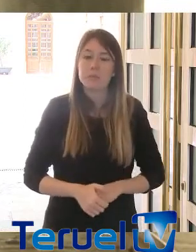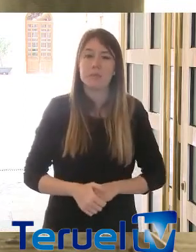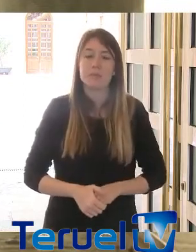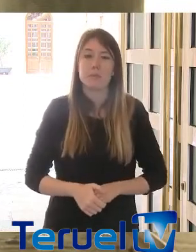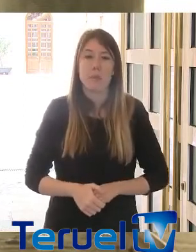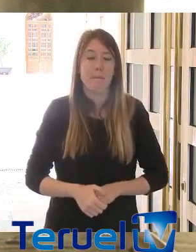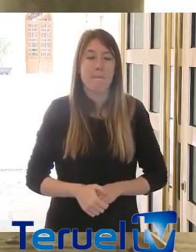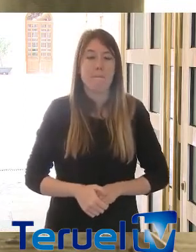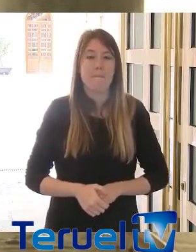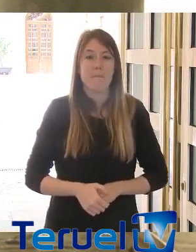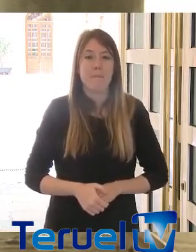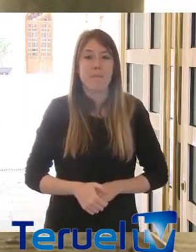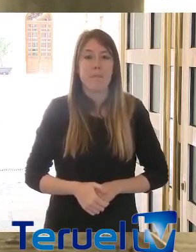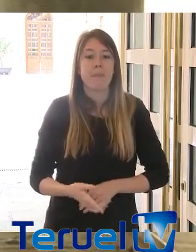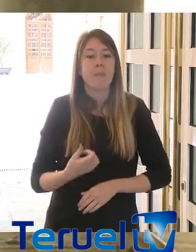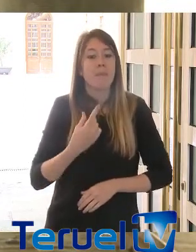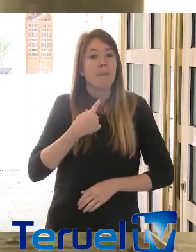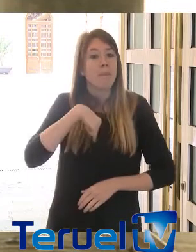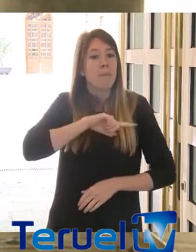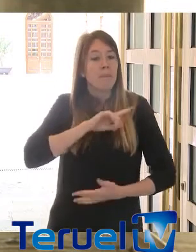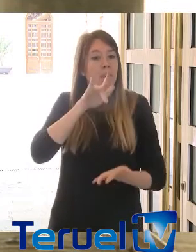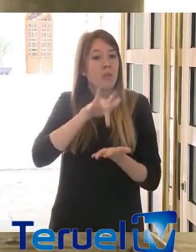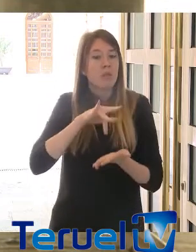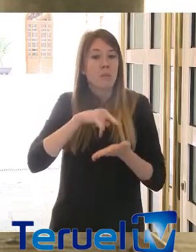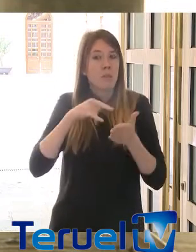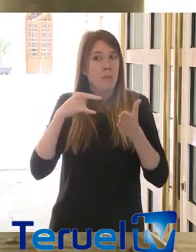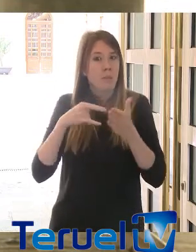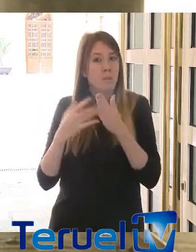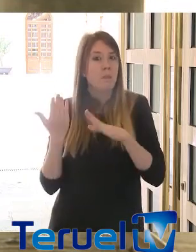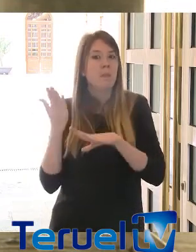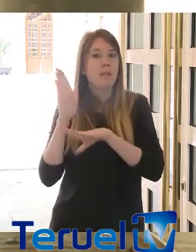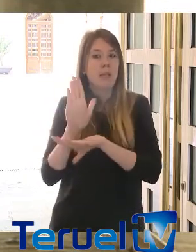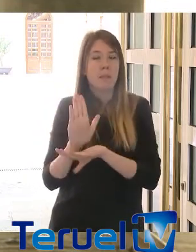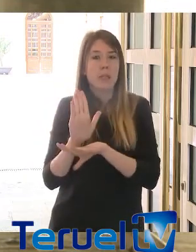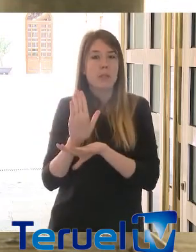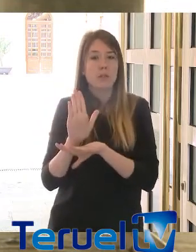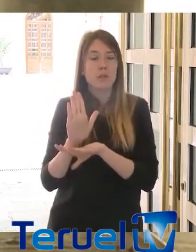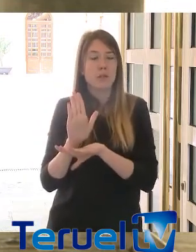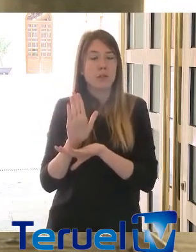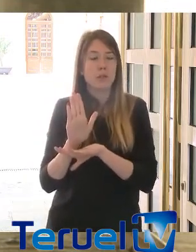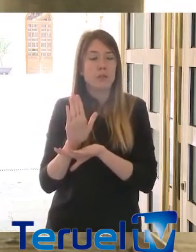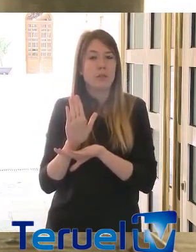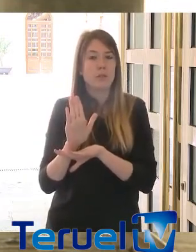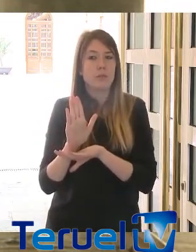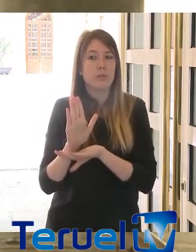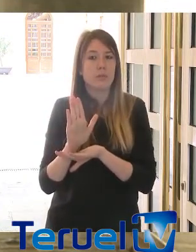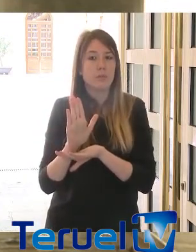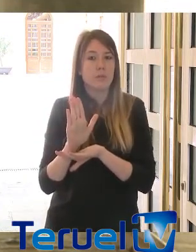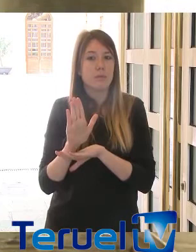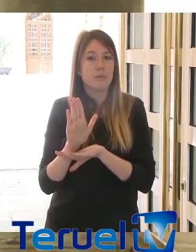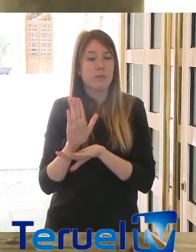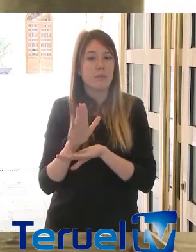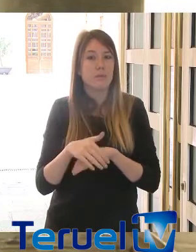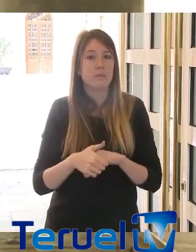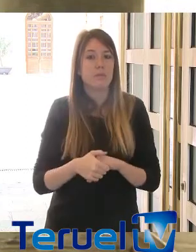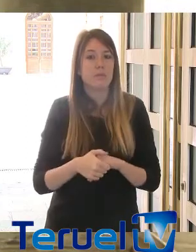Bien, nos hemos encontrado con un planteamiento que a esa alegría viene a trucarse